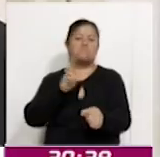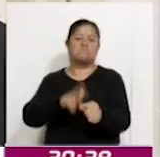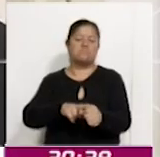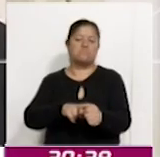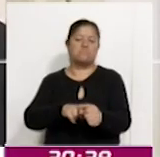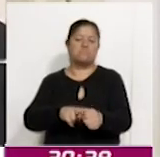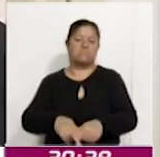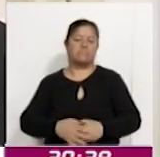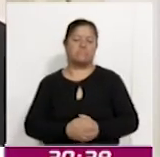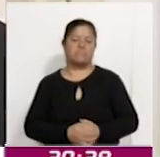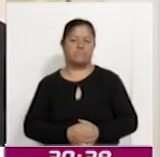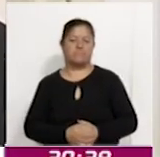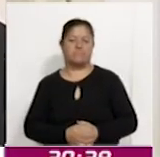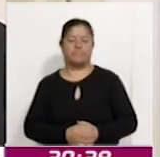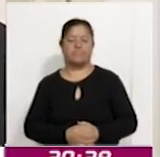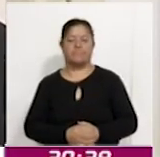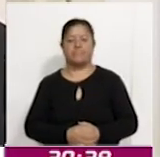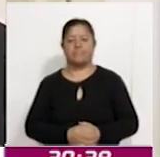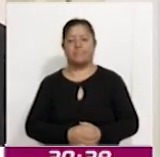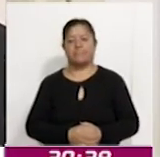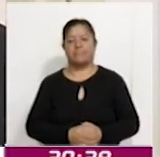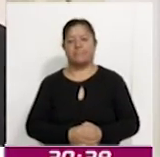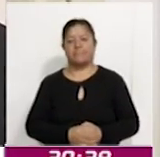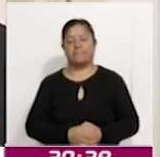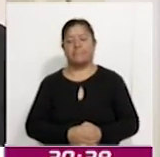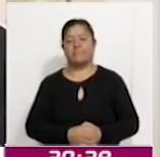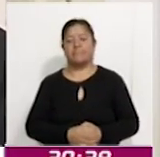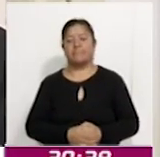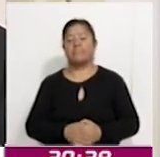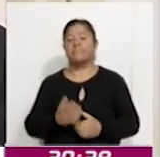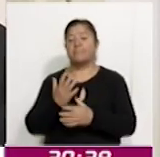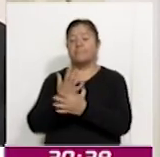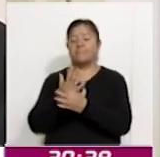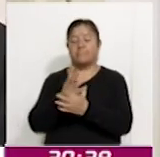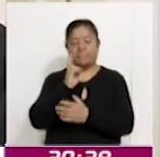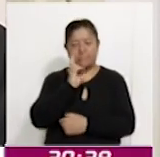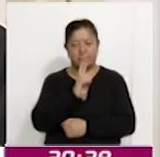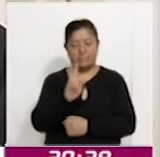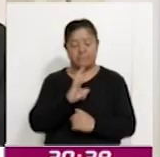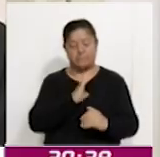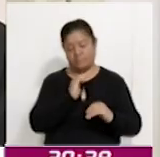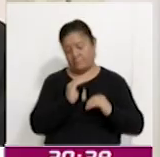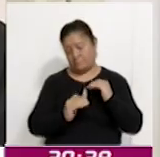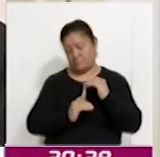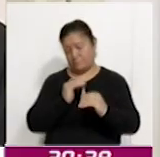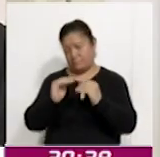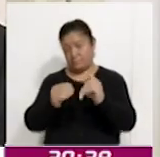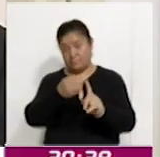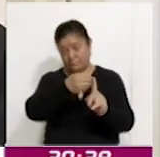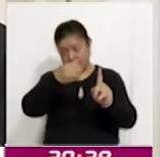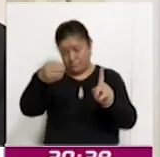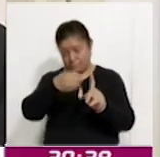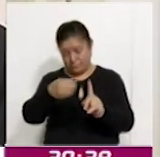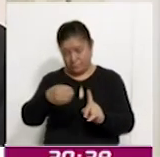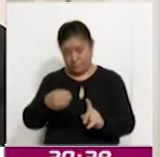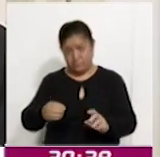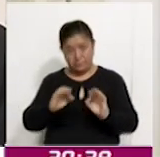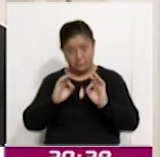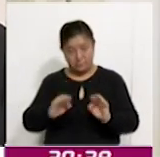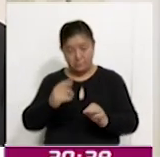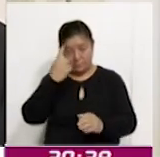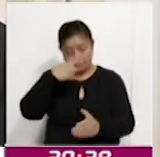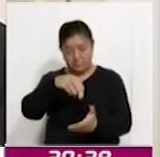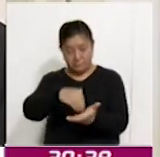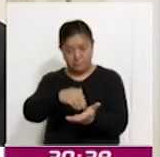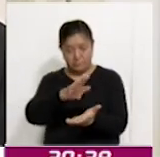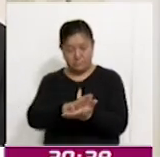En materia de organización electoral, se dio cuenta de los avances de la logística electoral para dejar constancia